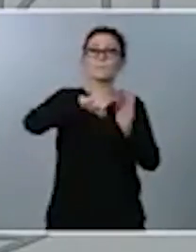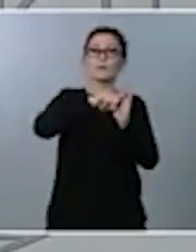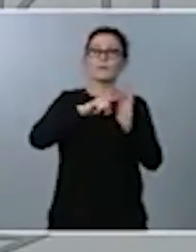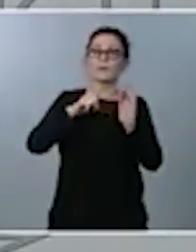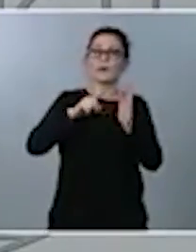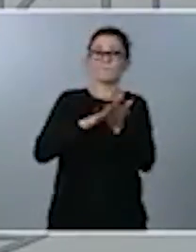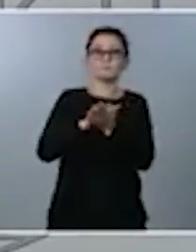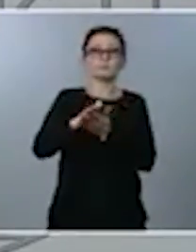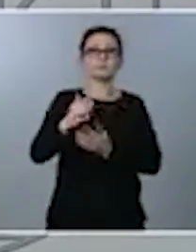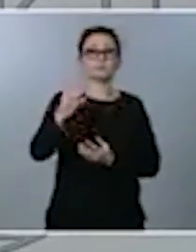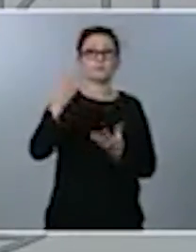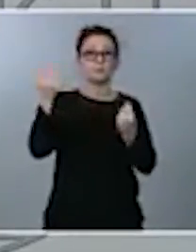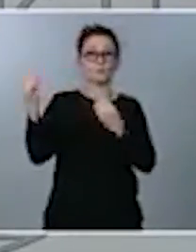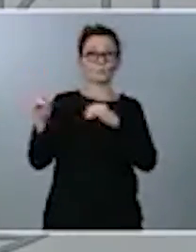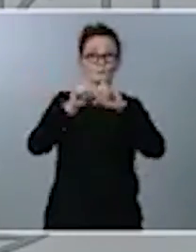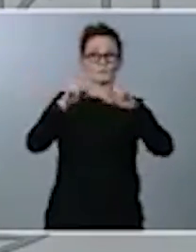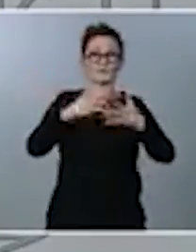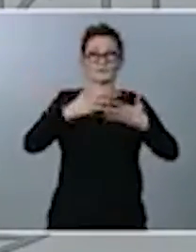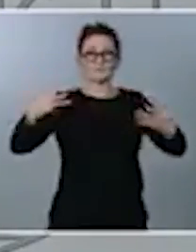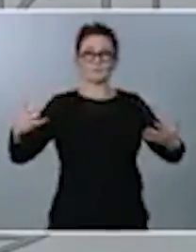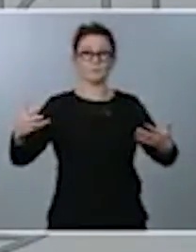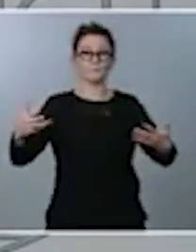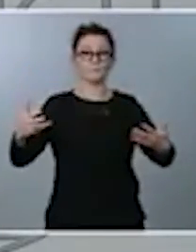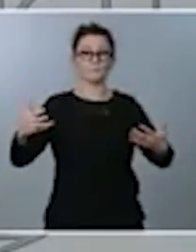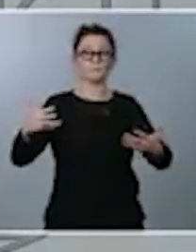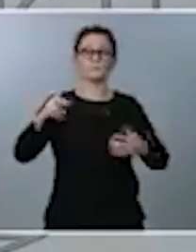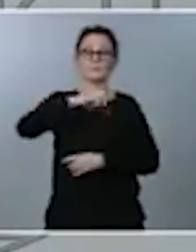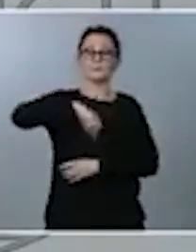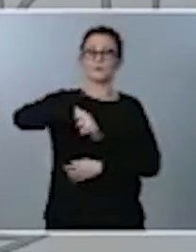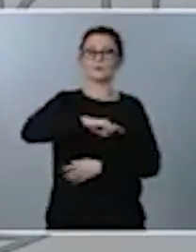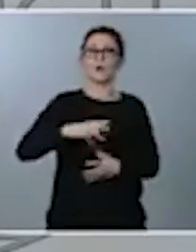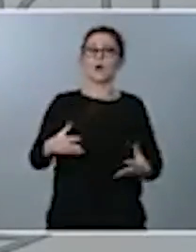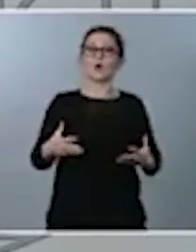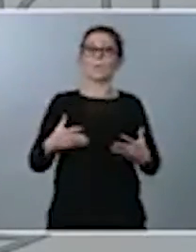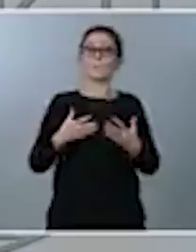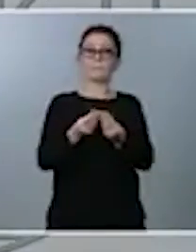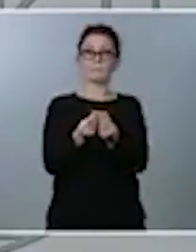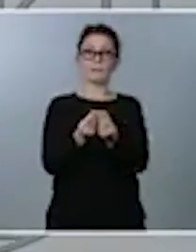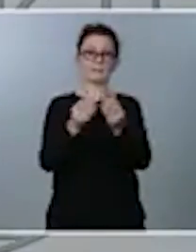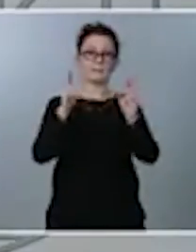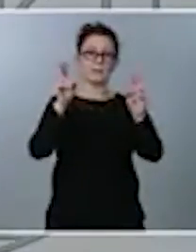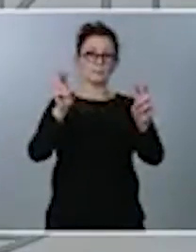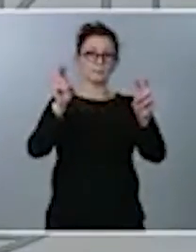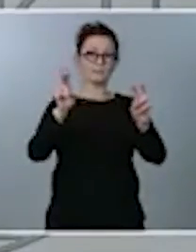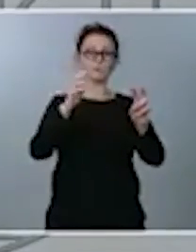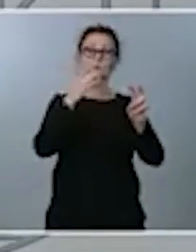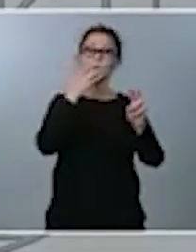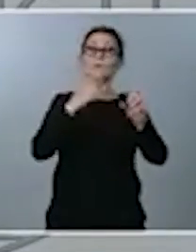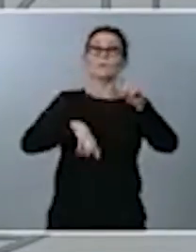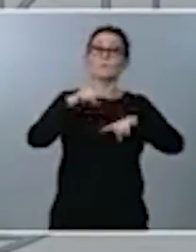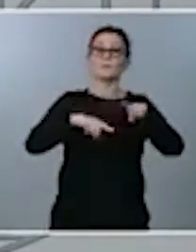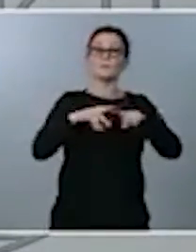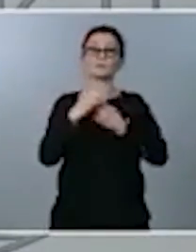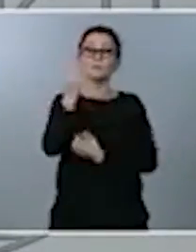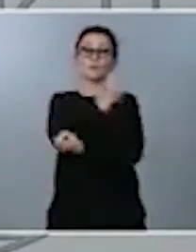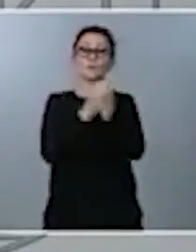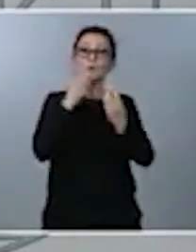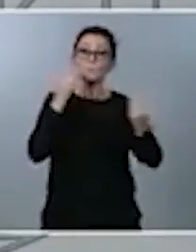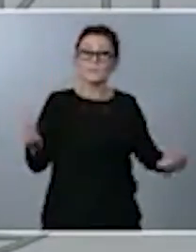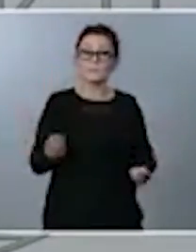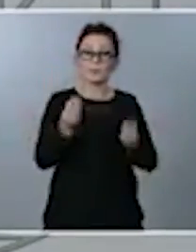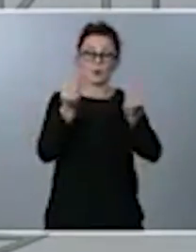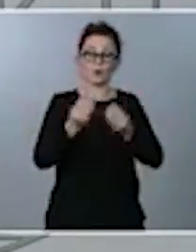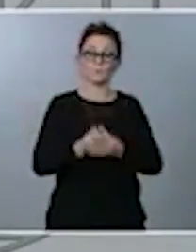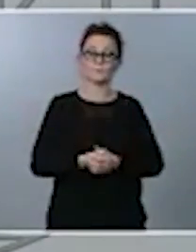haremos ese acompañamiento en la medida en la que la situación económica se vaya mejorando. De hecho,